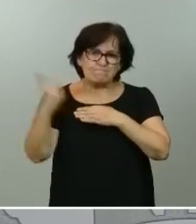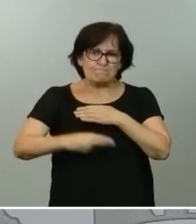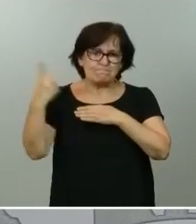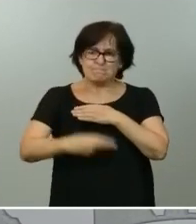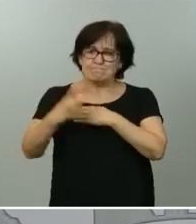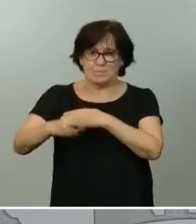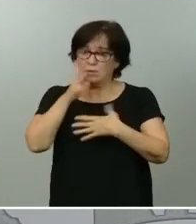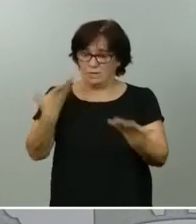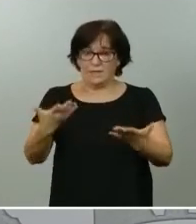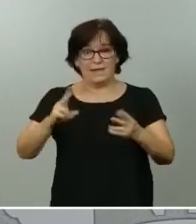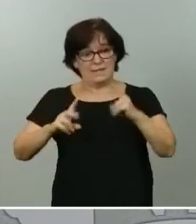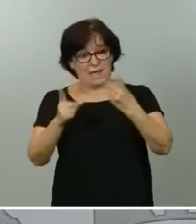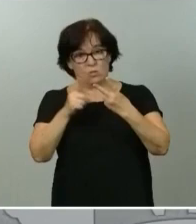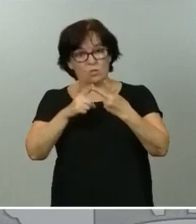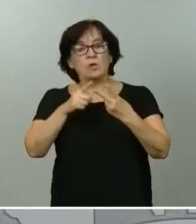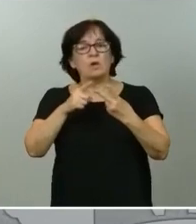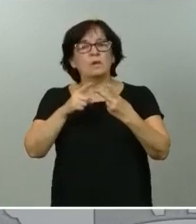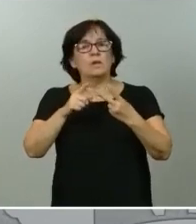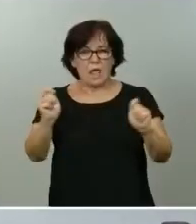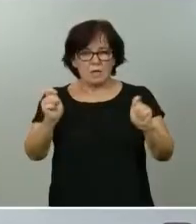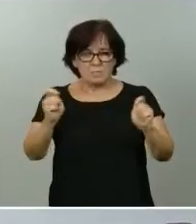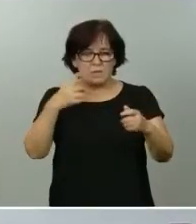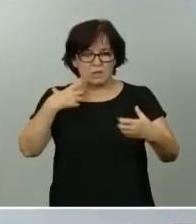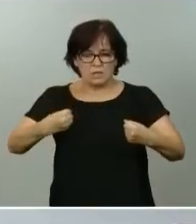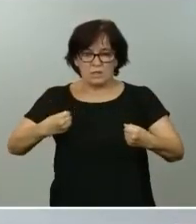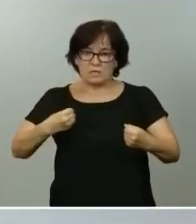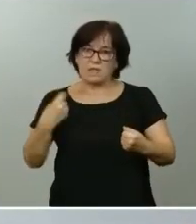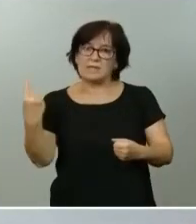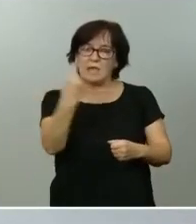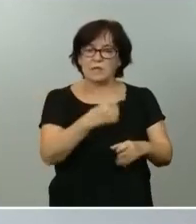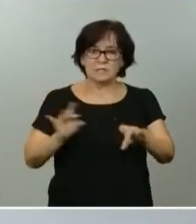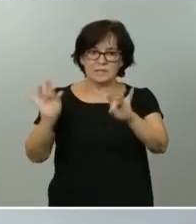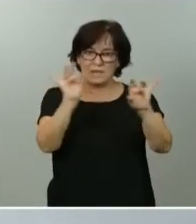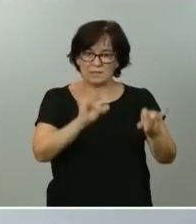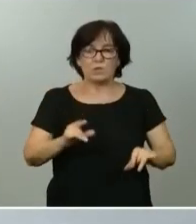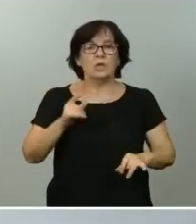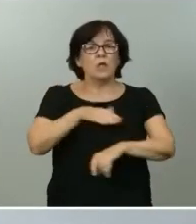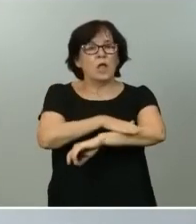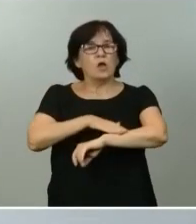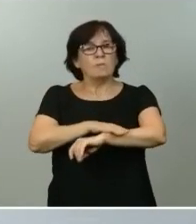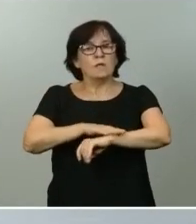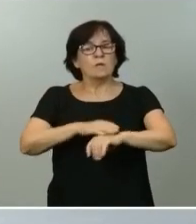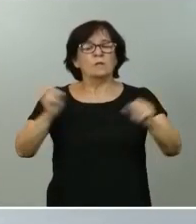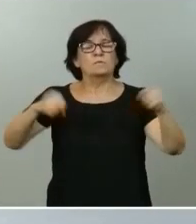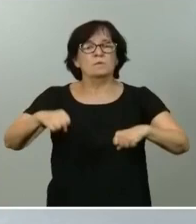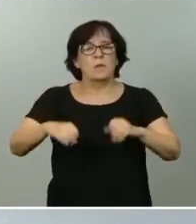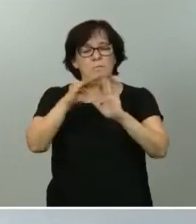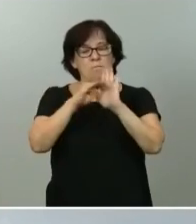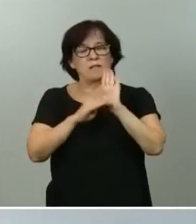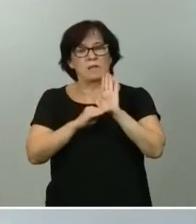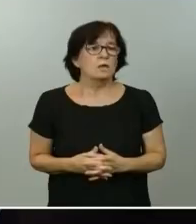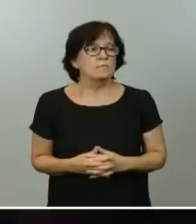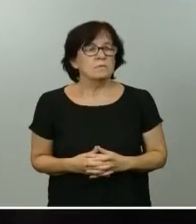es uno de los problemas a los que se atribuye el aumento de personas infectadas durante el verano boreal. Sánchez también indicó que los